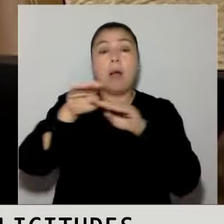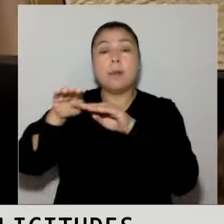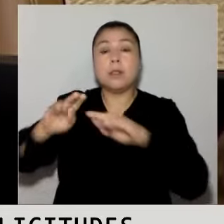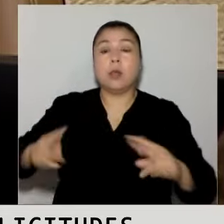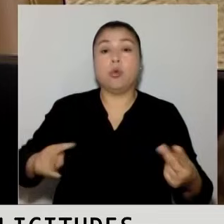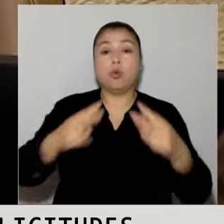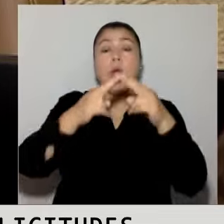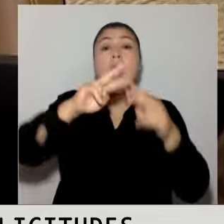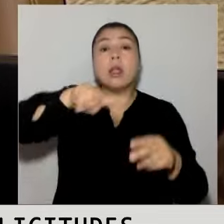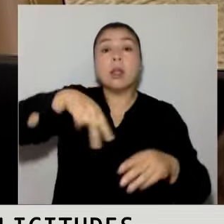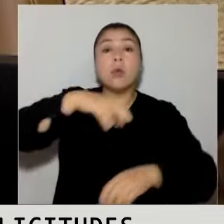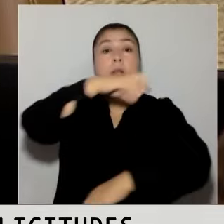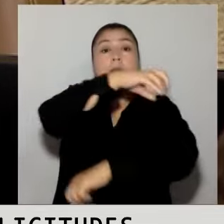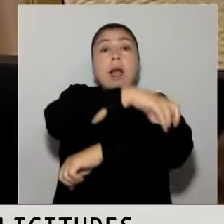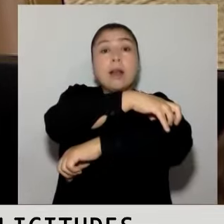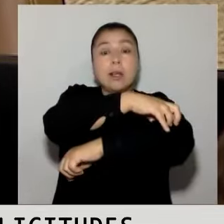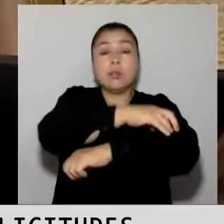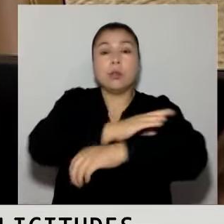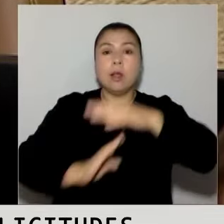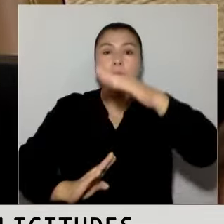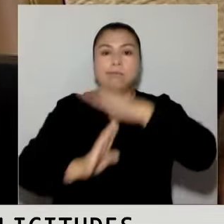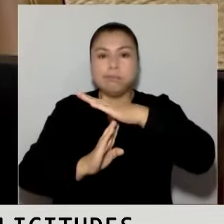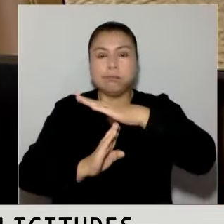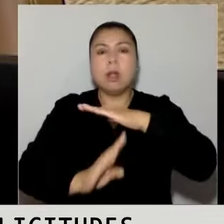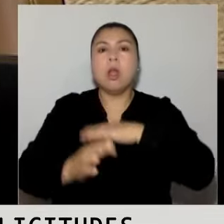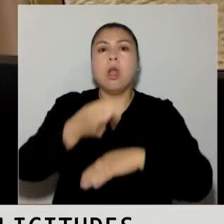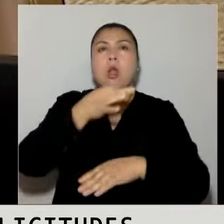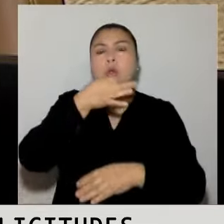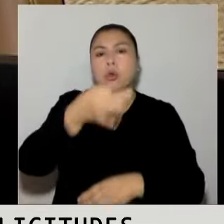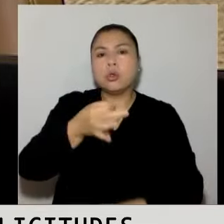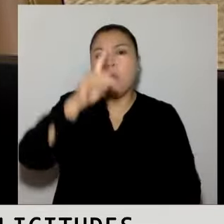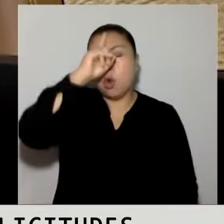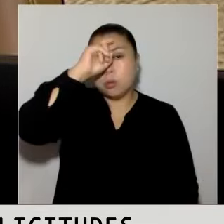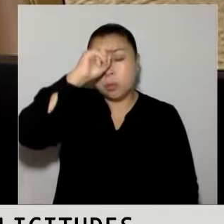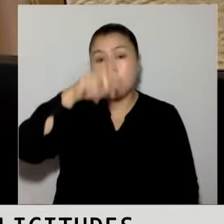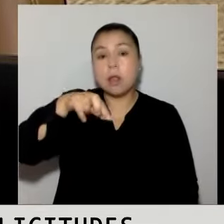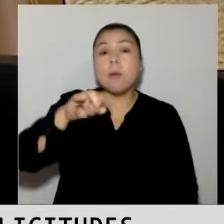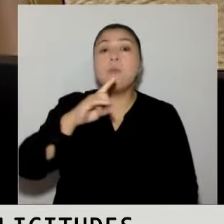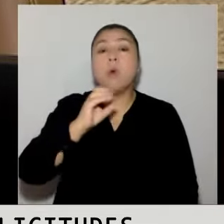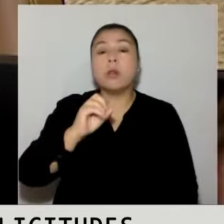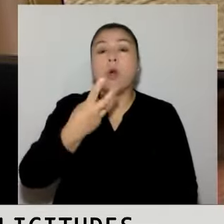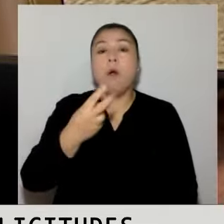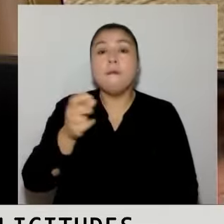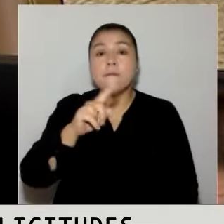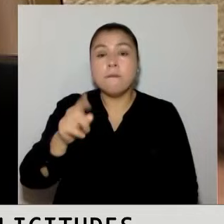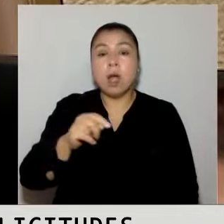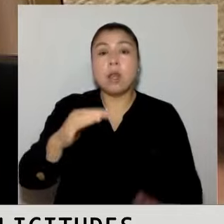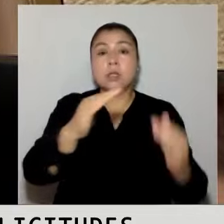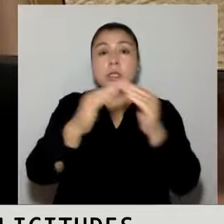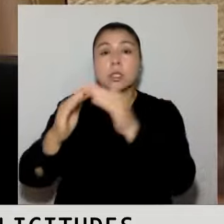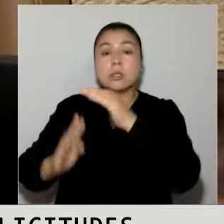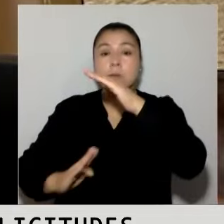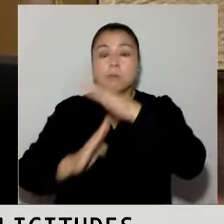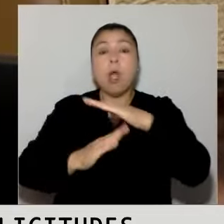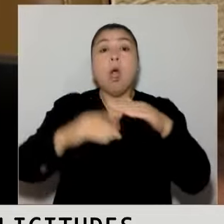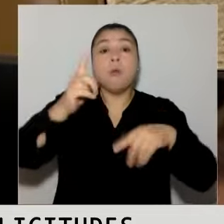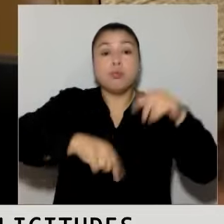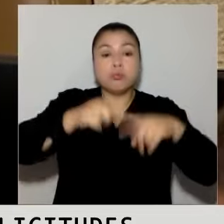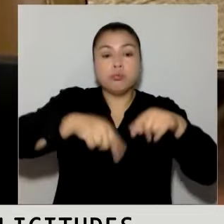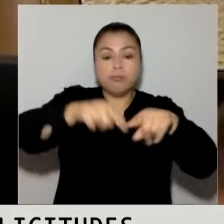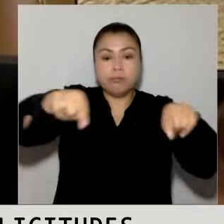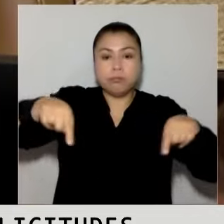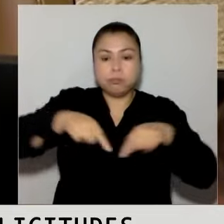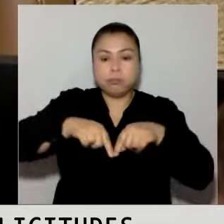están paralizadas, ya decía el hospital de Puerto Varas, hay viviendas sociales paralizadas porque hay terrenos que tienen ciertos hallazgos.